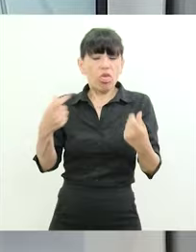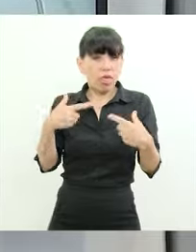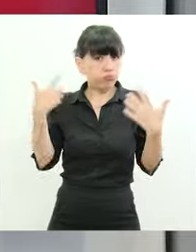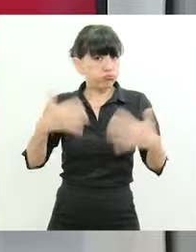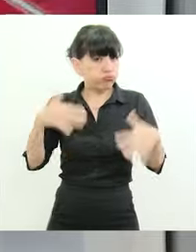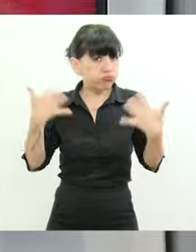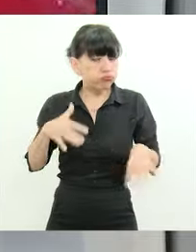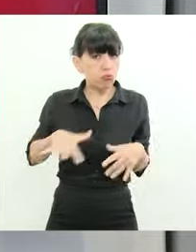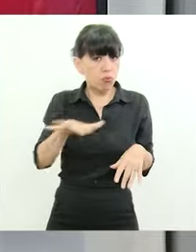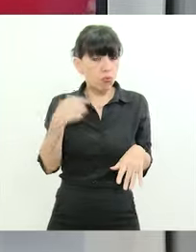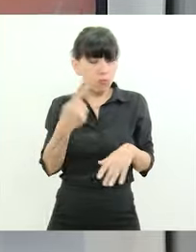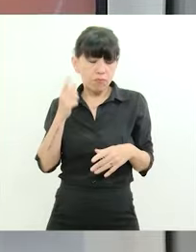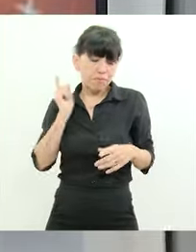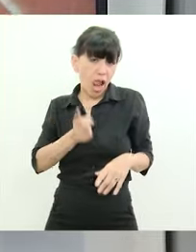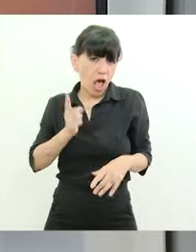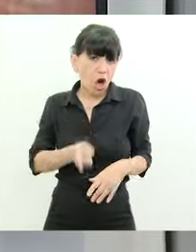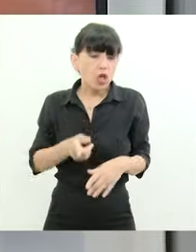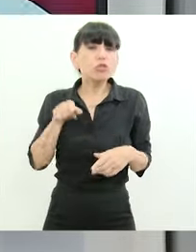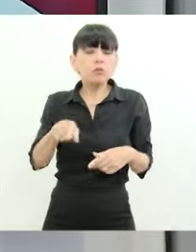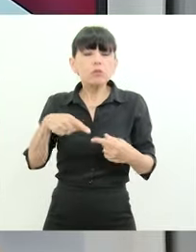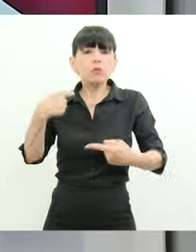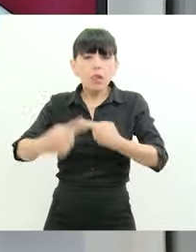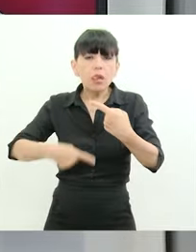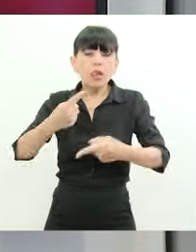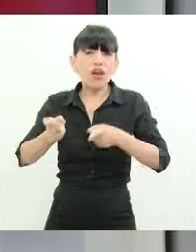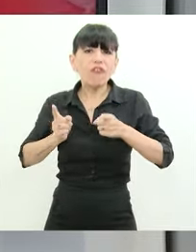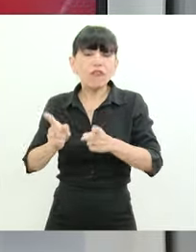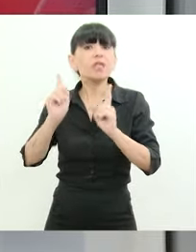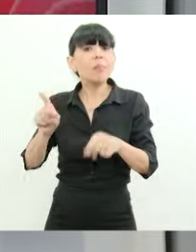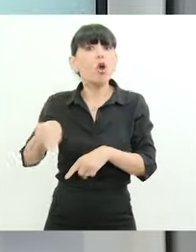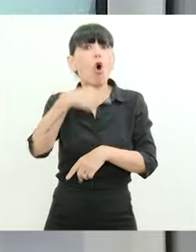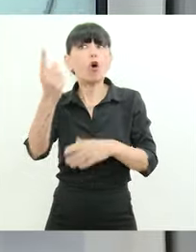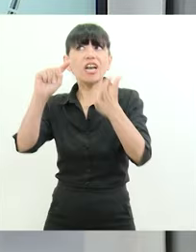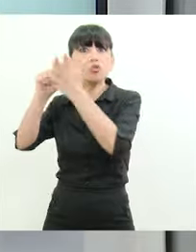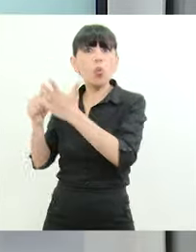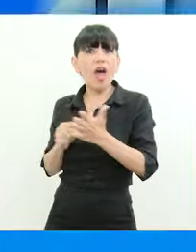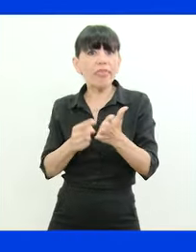tiempo es un problema que puede repetirse o se repite en otras ciudades del interior